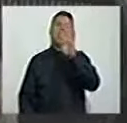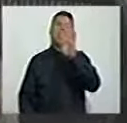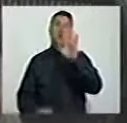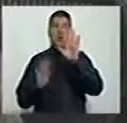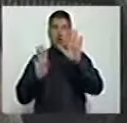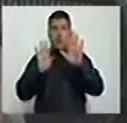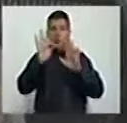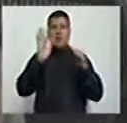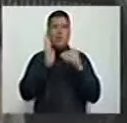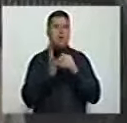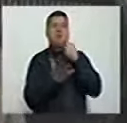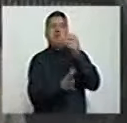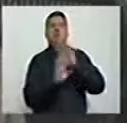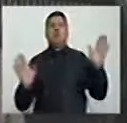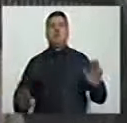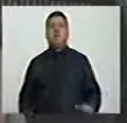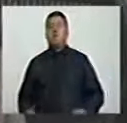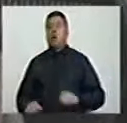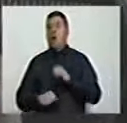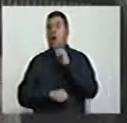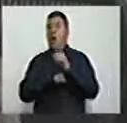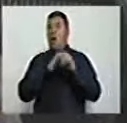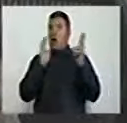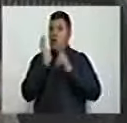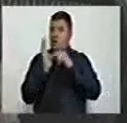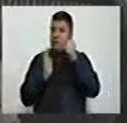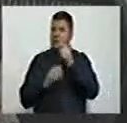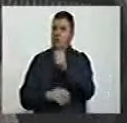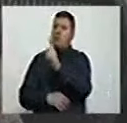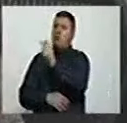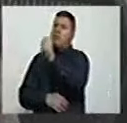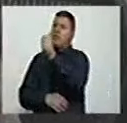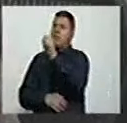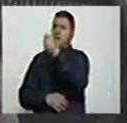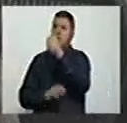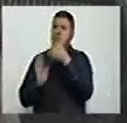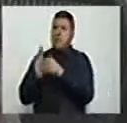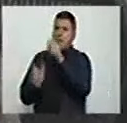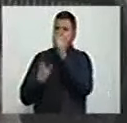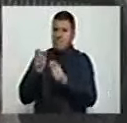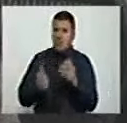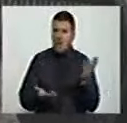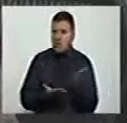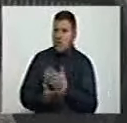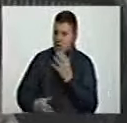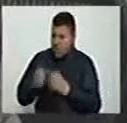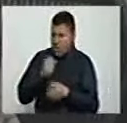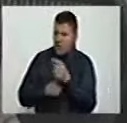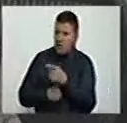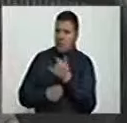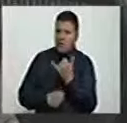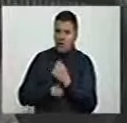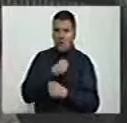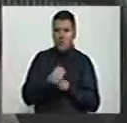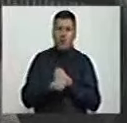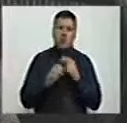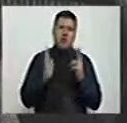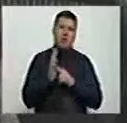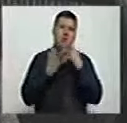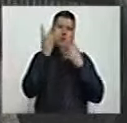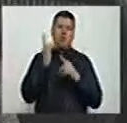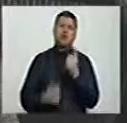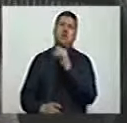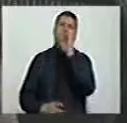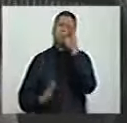En 2010 había un poco más de 10.000 personas en grupos móviles de erradicación y en 2015 solo 3